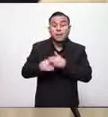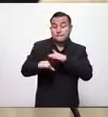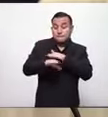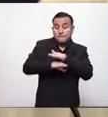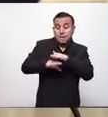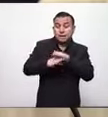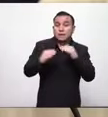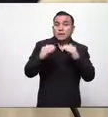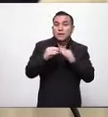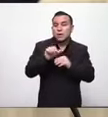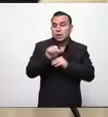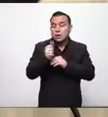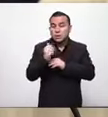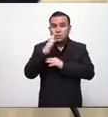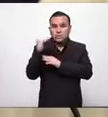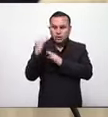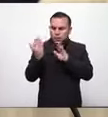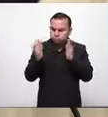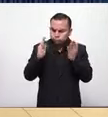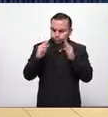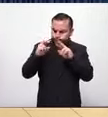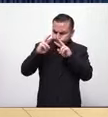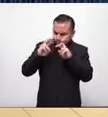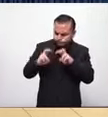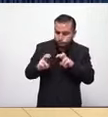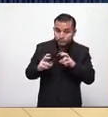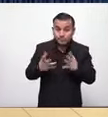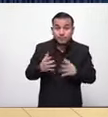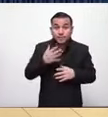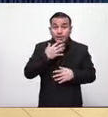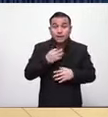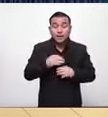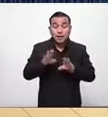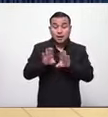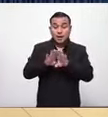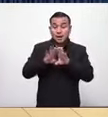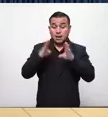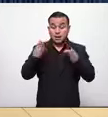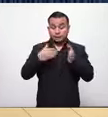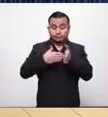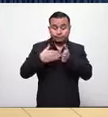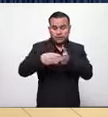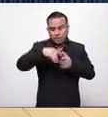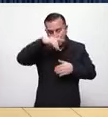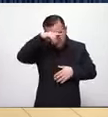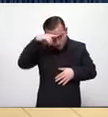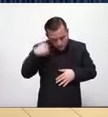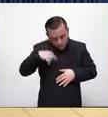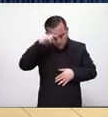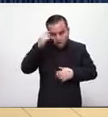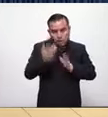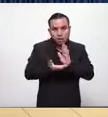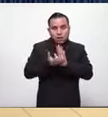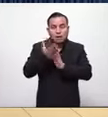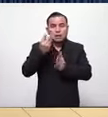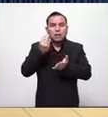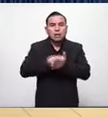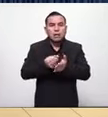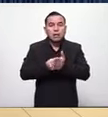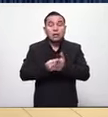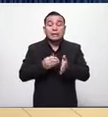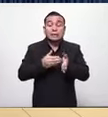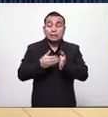otros países que hemos estudiado en donde se abre la economía se abre el sector transporte y es ahí